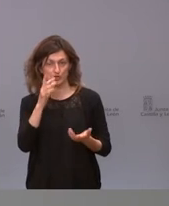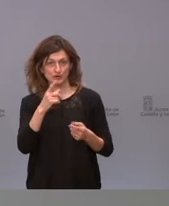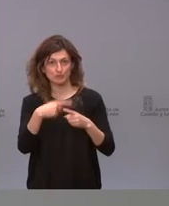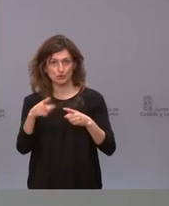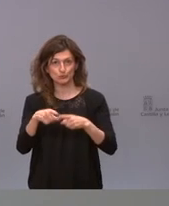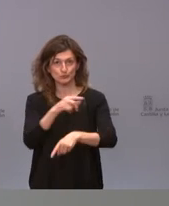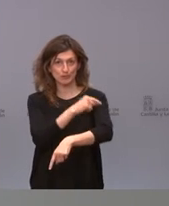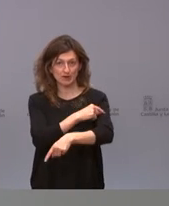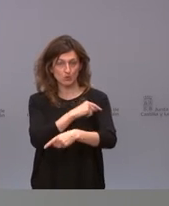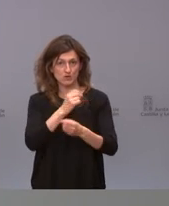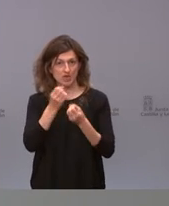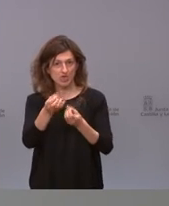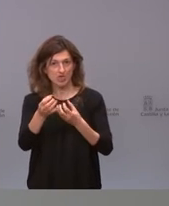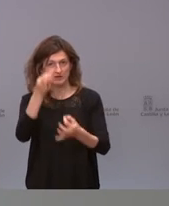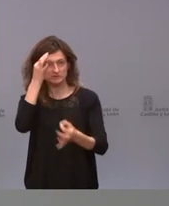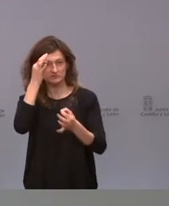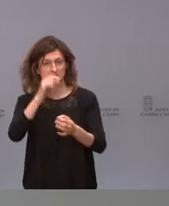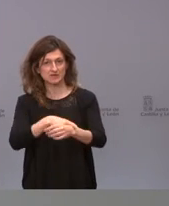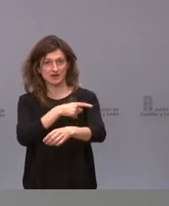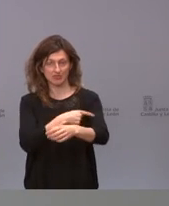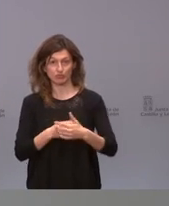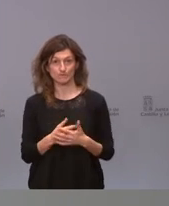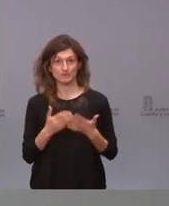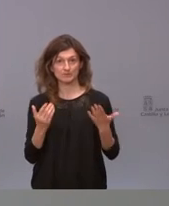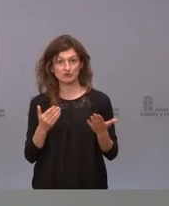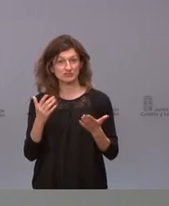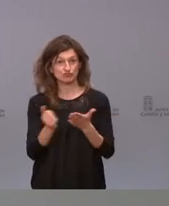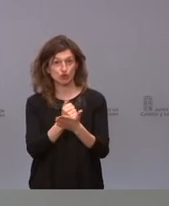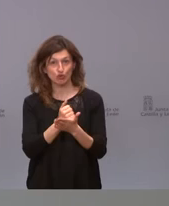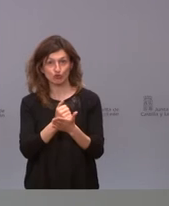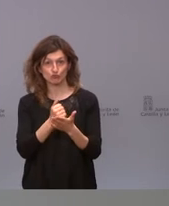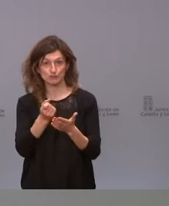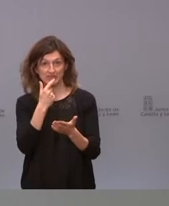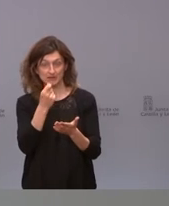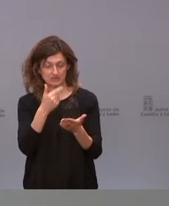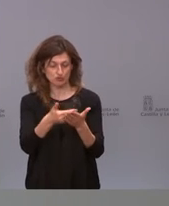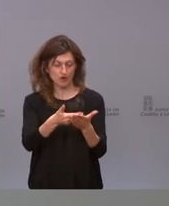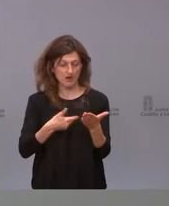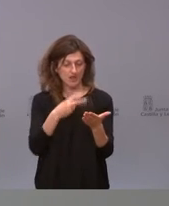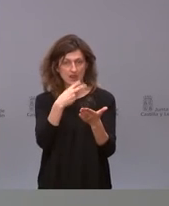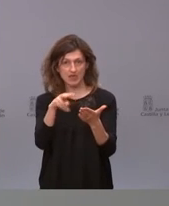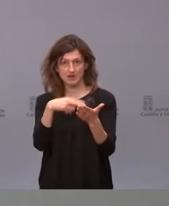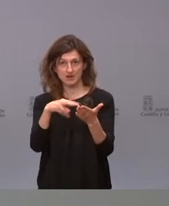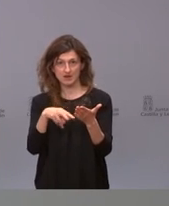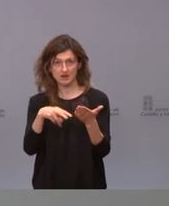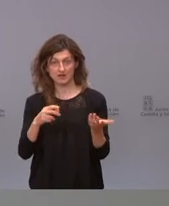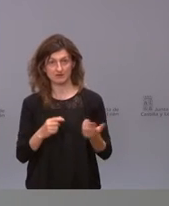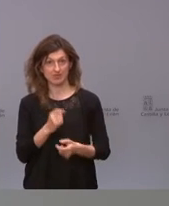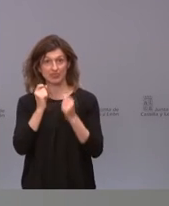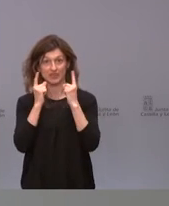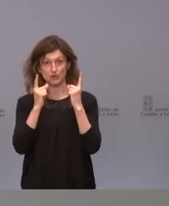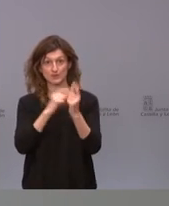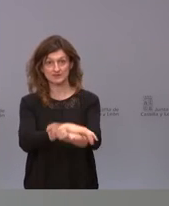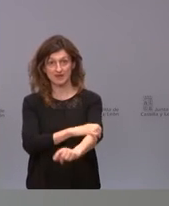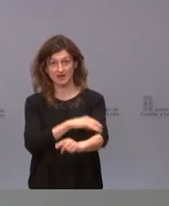determinado como es este pero si de verdad nos leyéramos todos los efectos secundarios de todo lo que tomamos pues nos damos cuenta